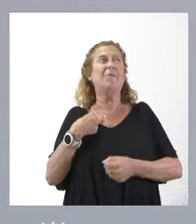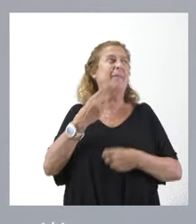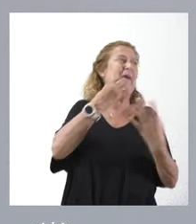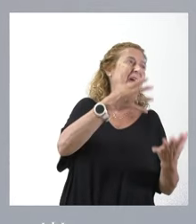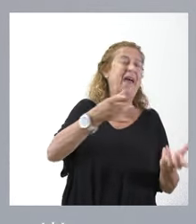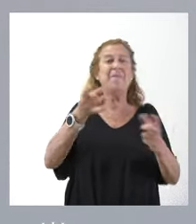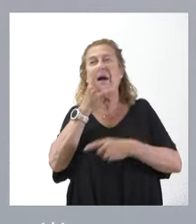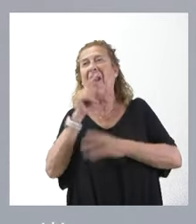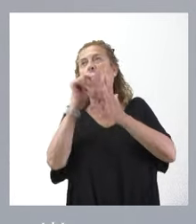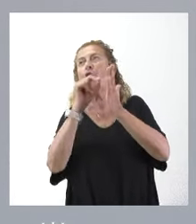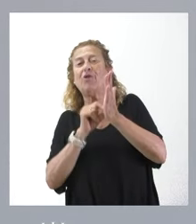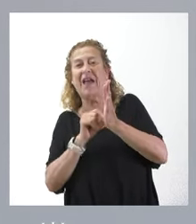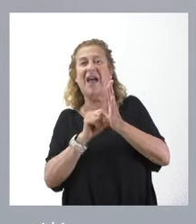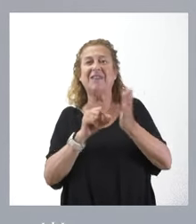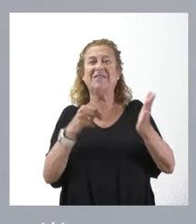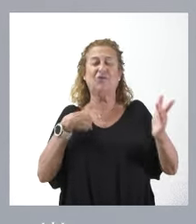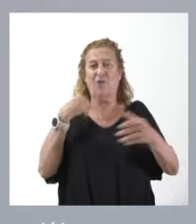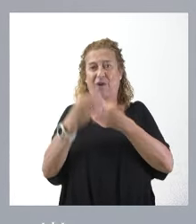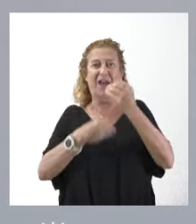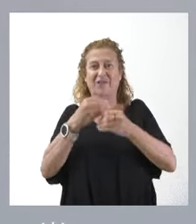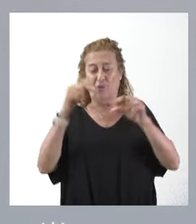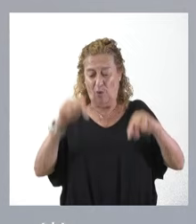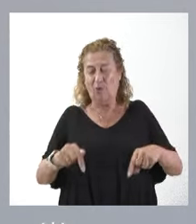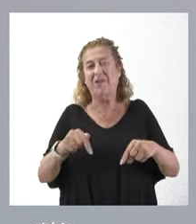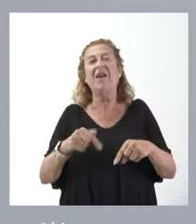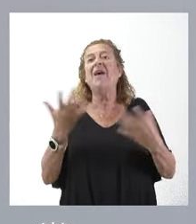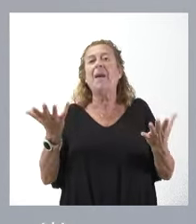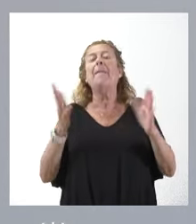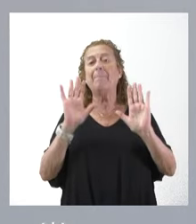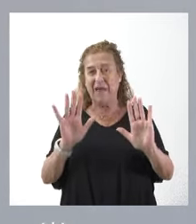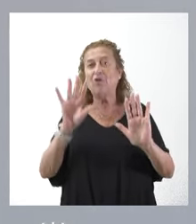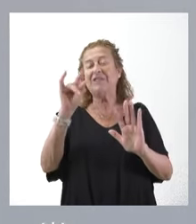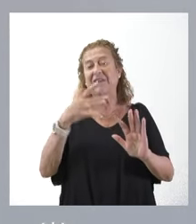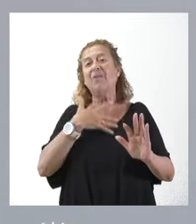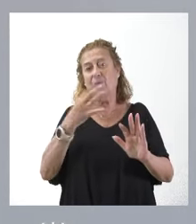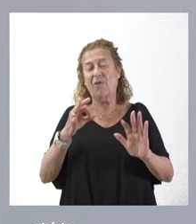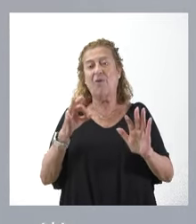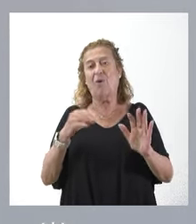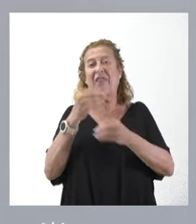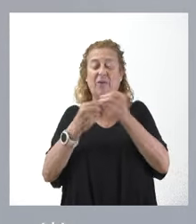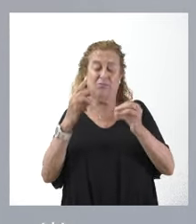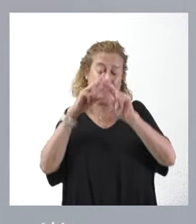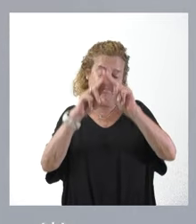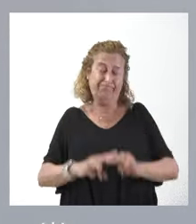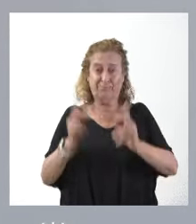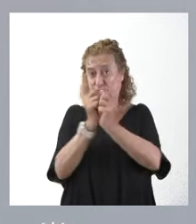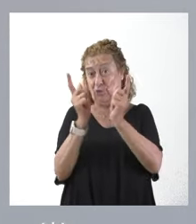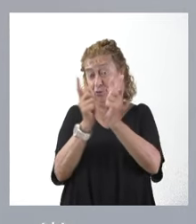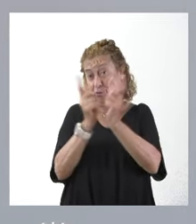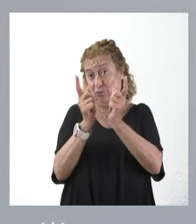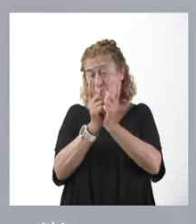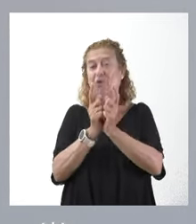ni notas a lo que es hoy nuestra comunidad autónoma, pero sí que podamos hacer un repaso esencial